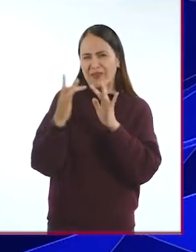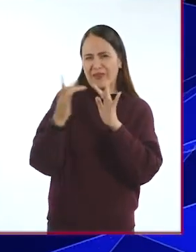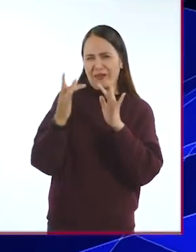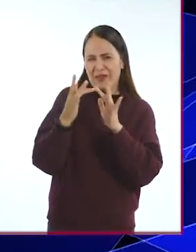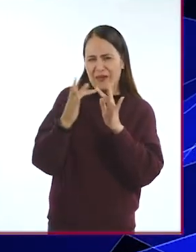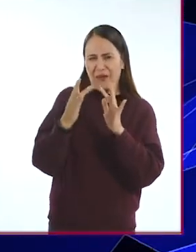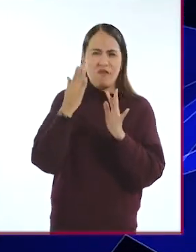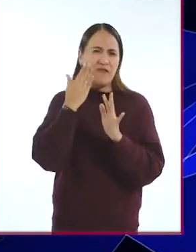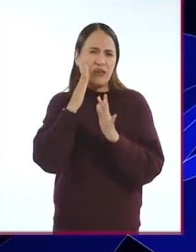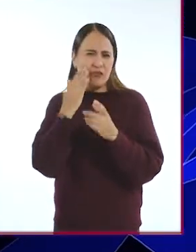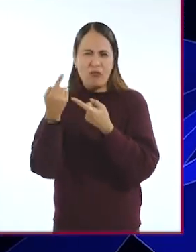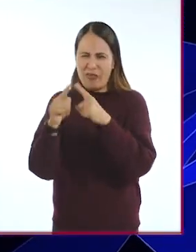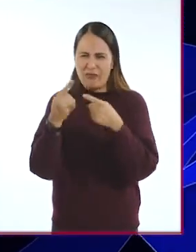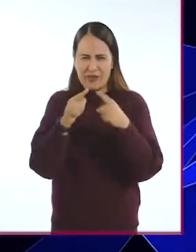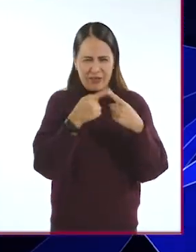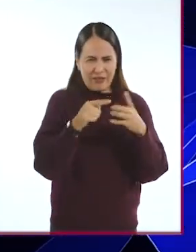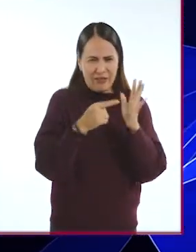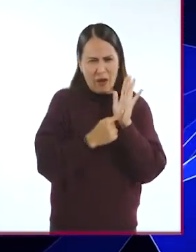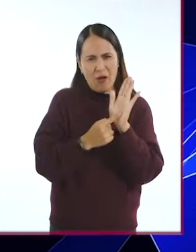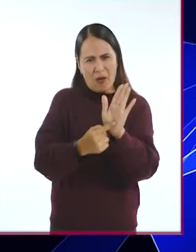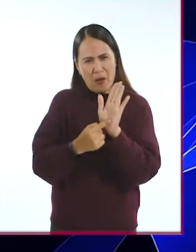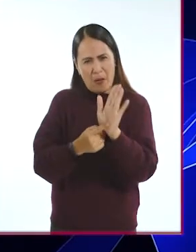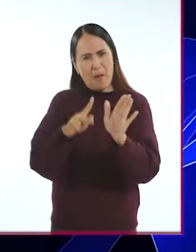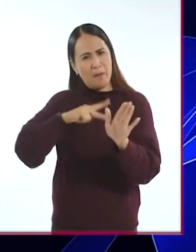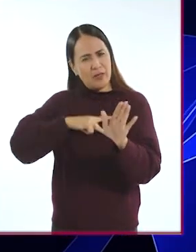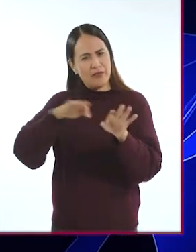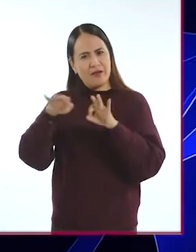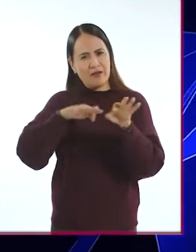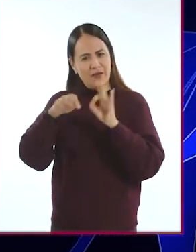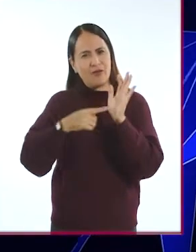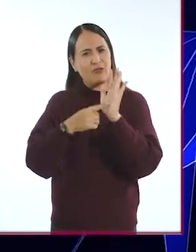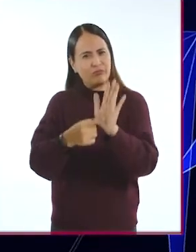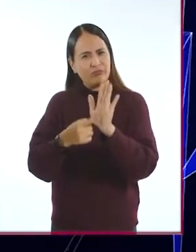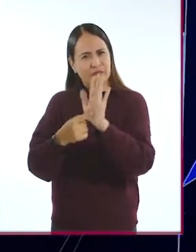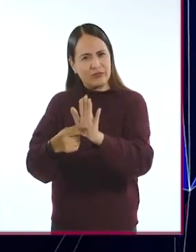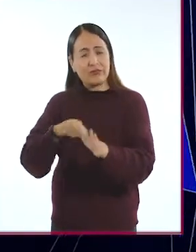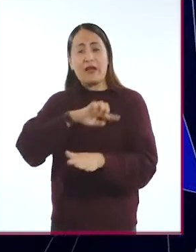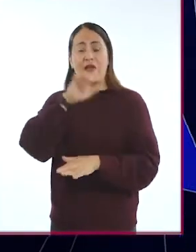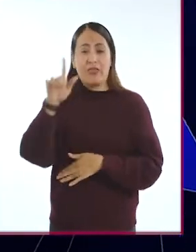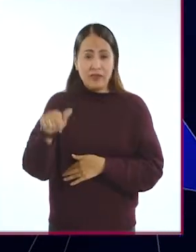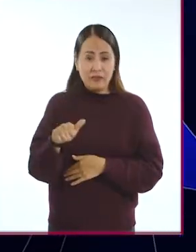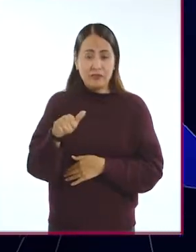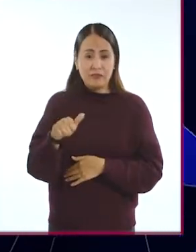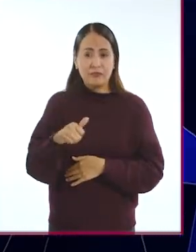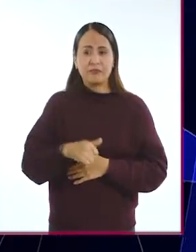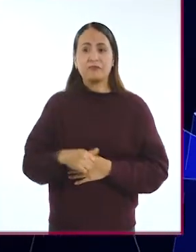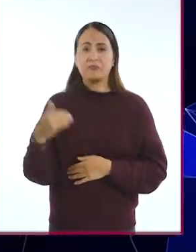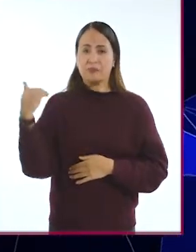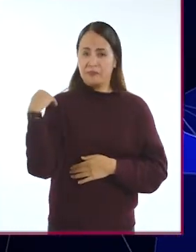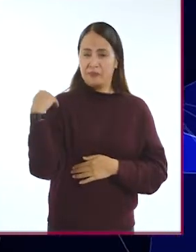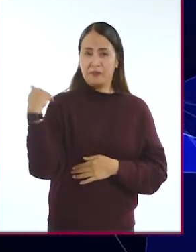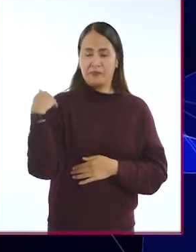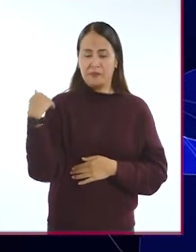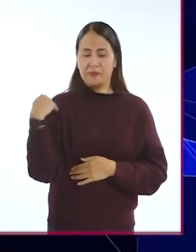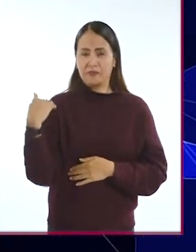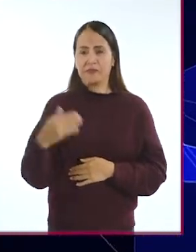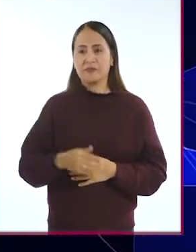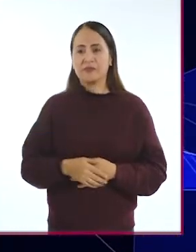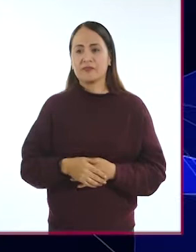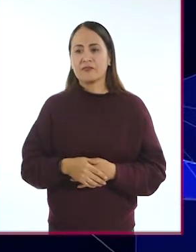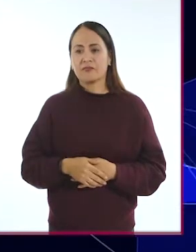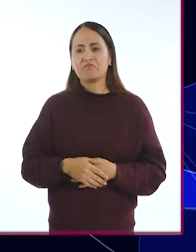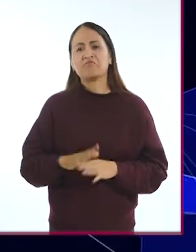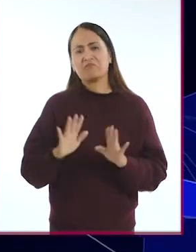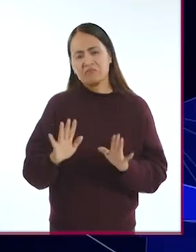redes con mi trabajo, algunas muestras de mi trabajo. De ahí me dicen que